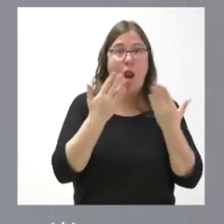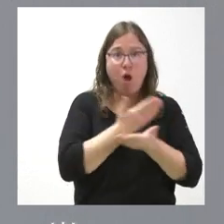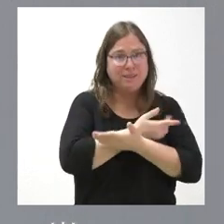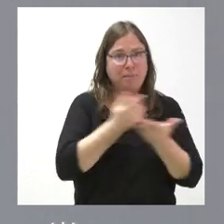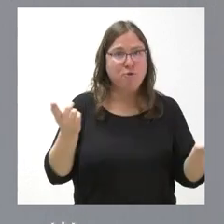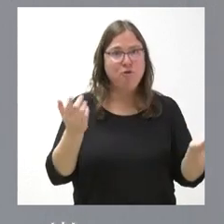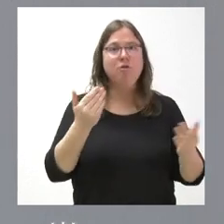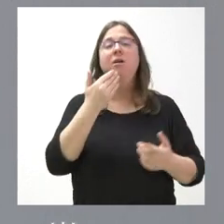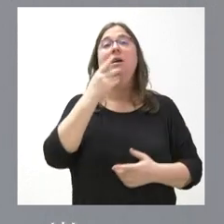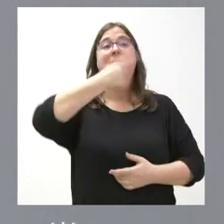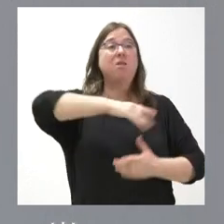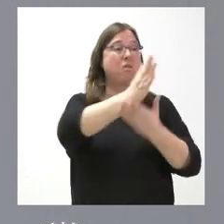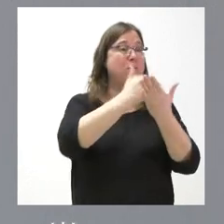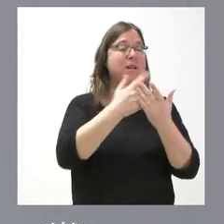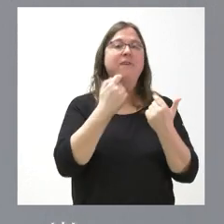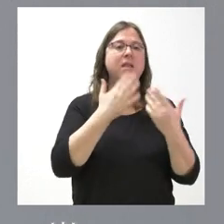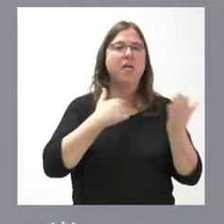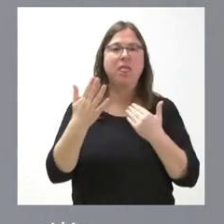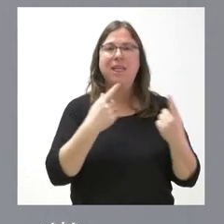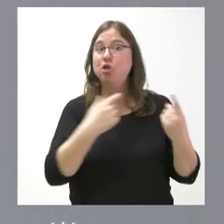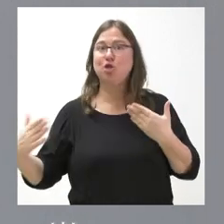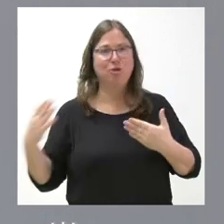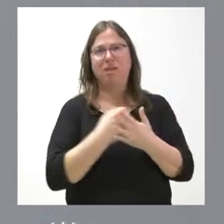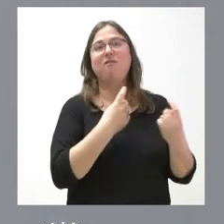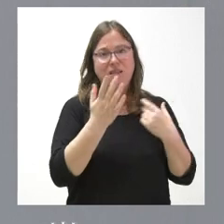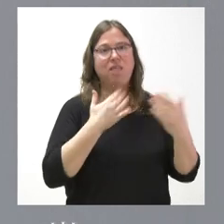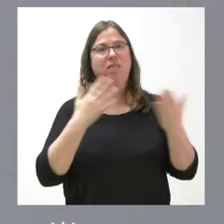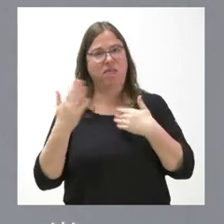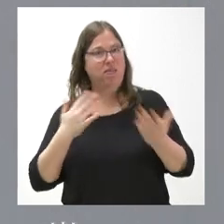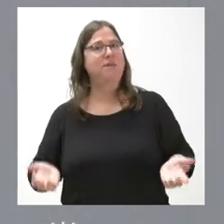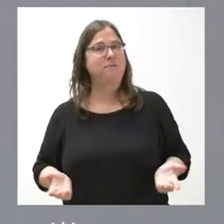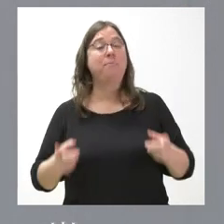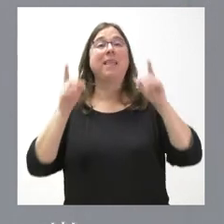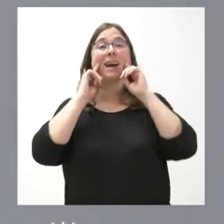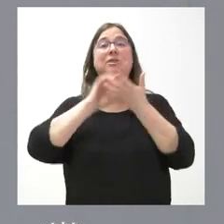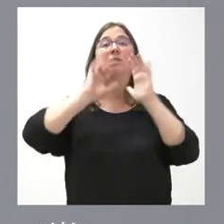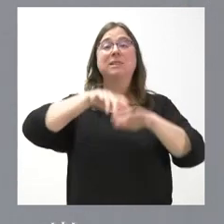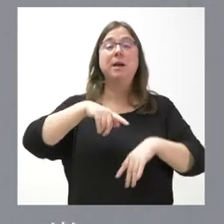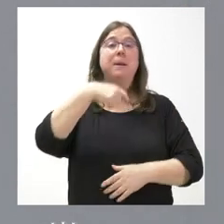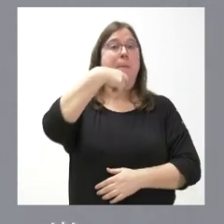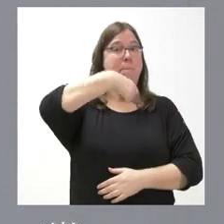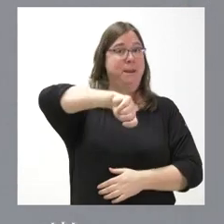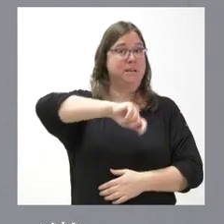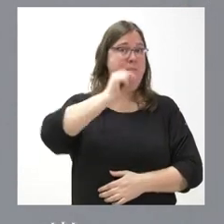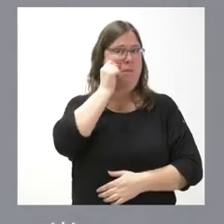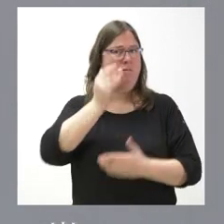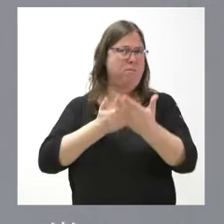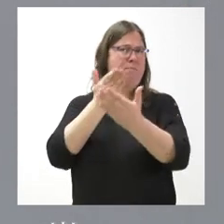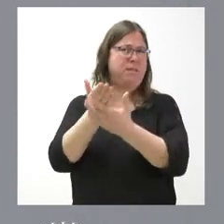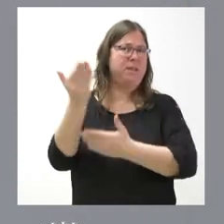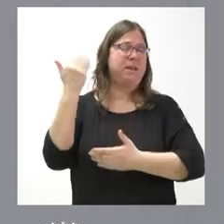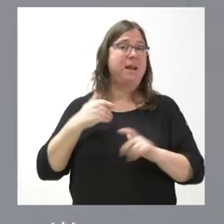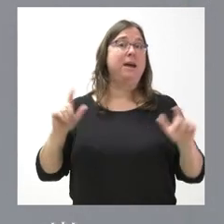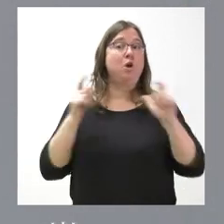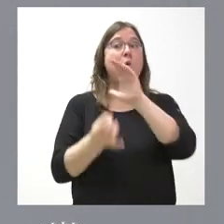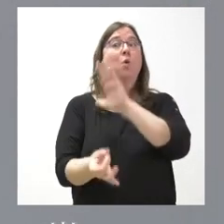con todas las comunidades autónomas. En el caso de Castilla y León, el presidente de la Junta de Castilla y León pidió reunión cuando se